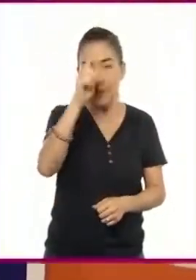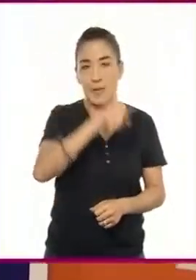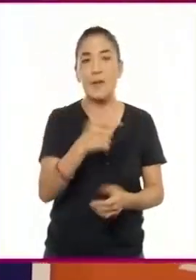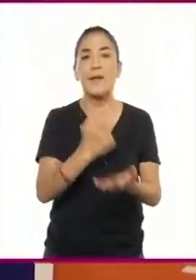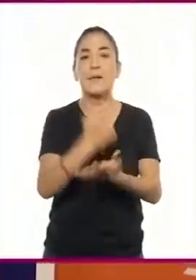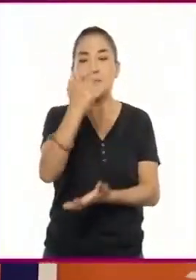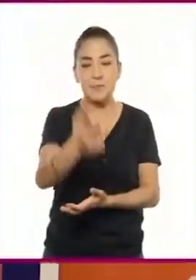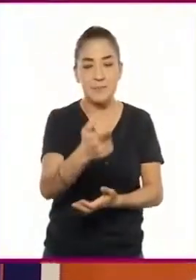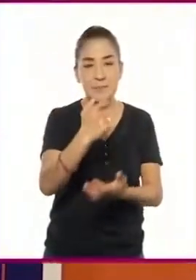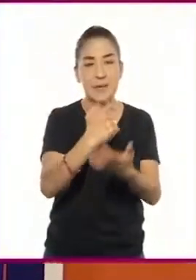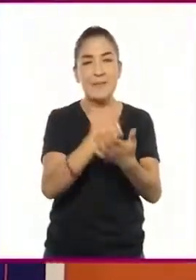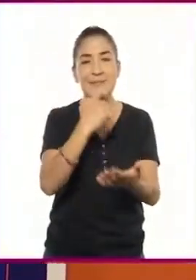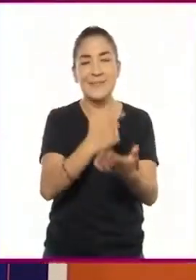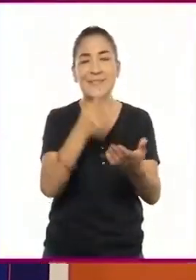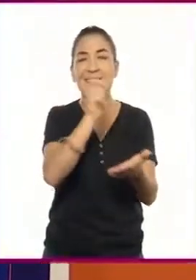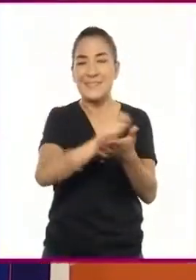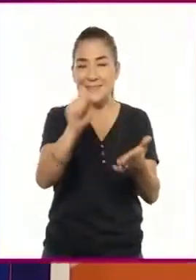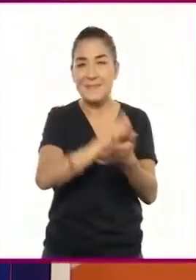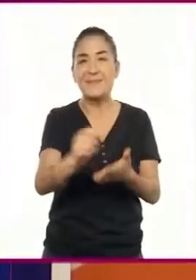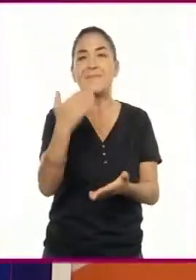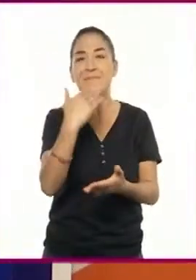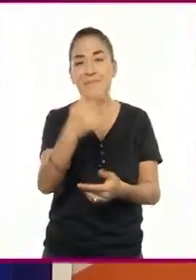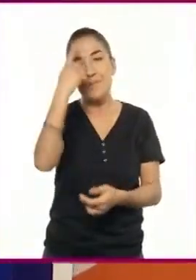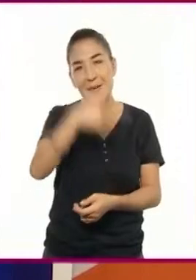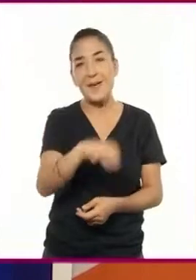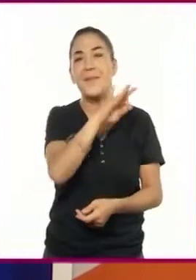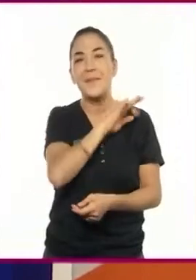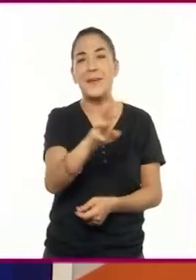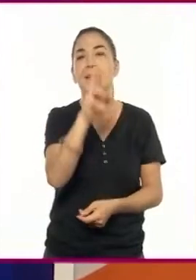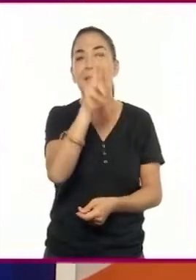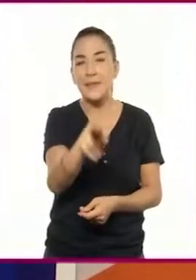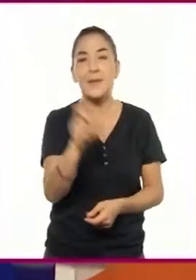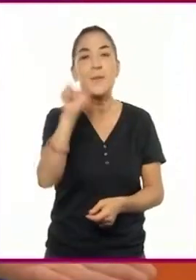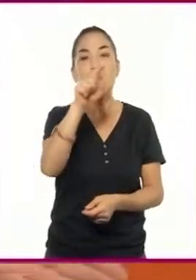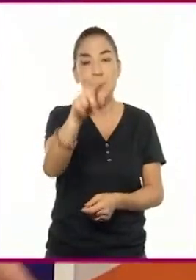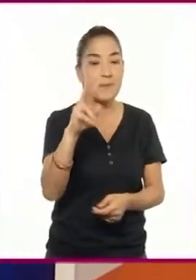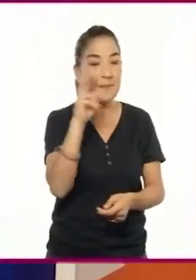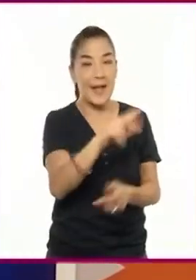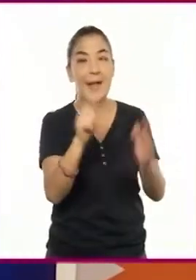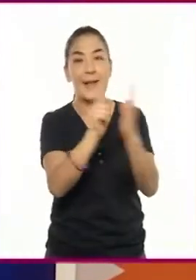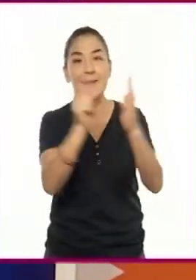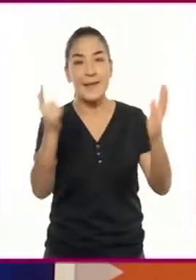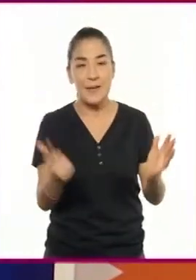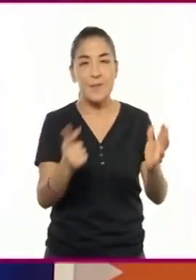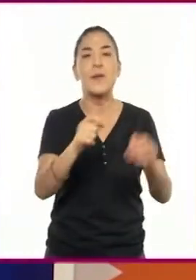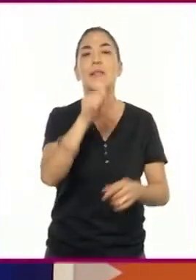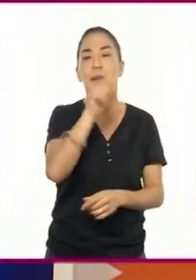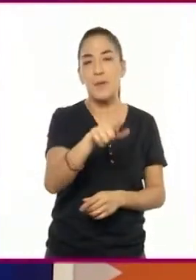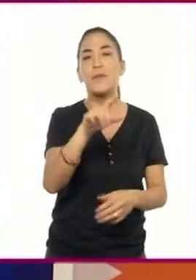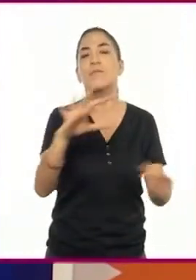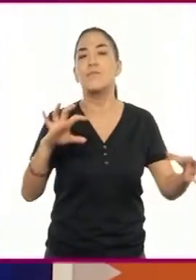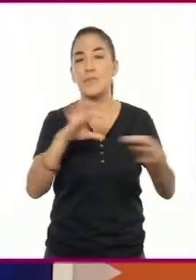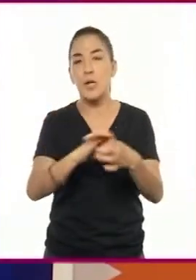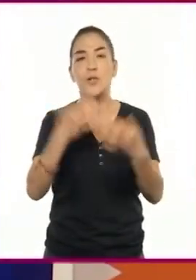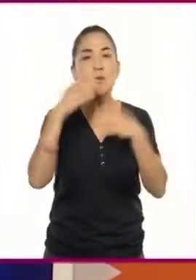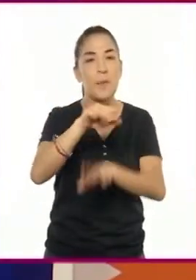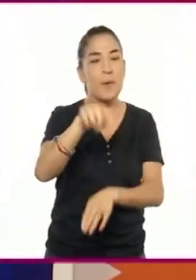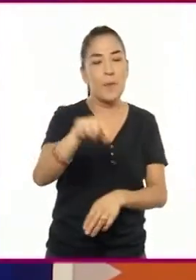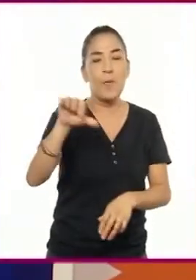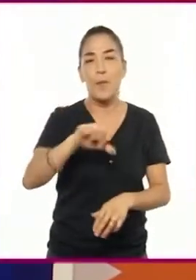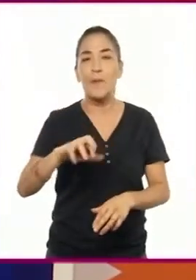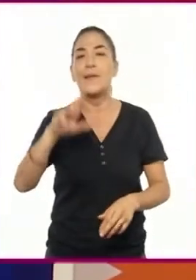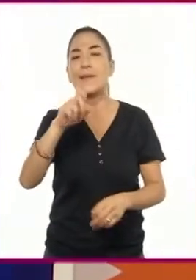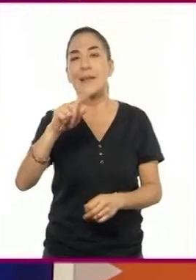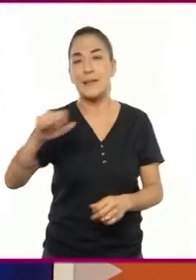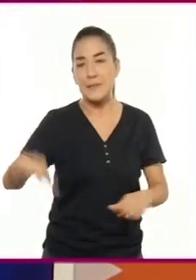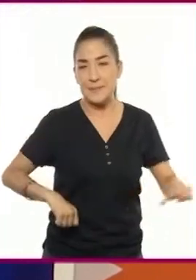registrar sus dudas e inquietudes. Estas las podrán resolver al consultar sus libros de texto o al reflexionar en torno a los retos propuestos.